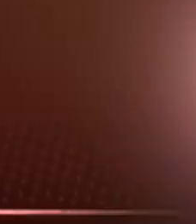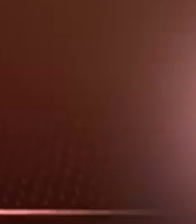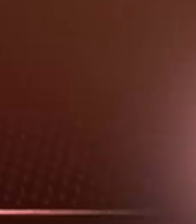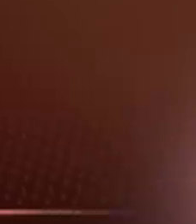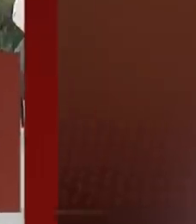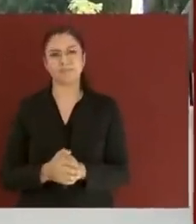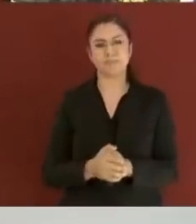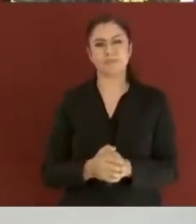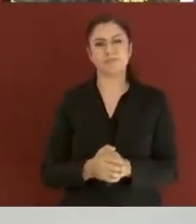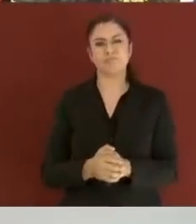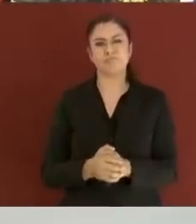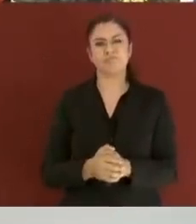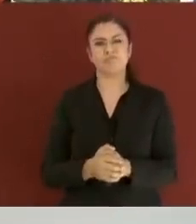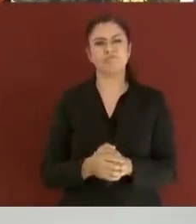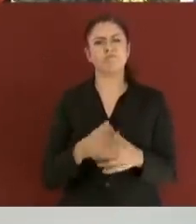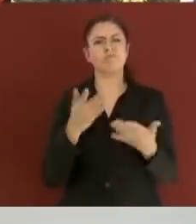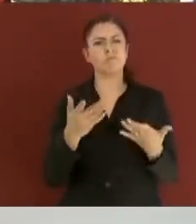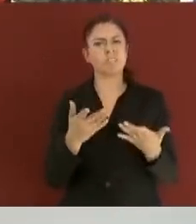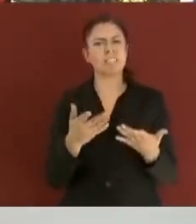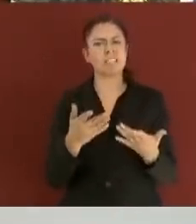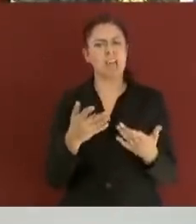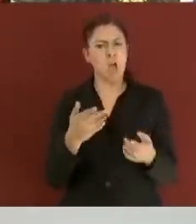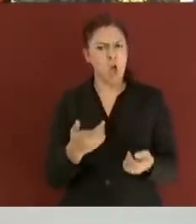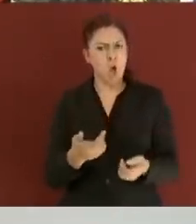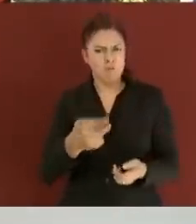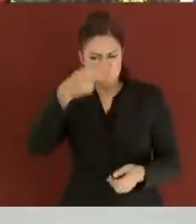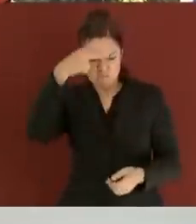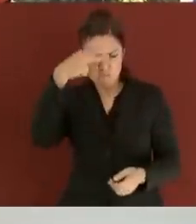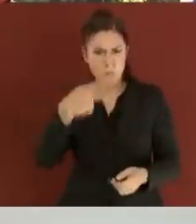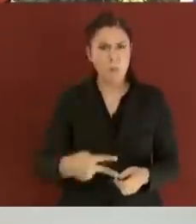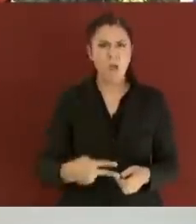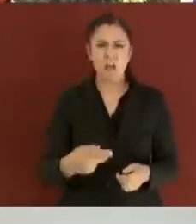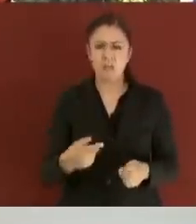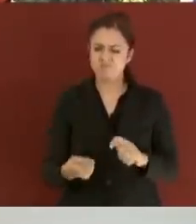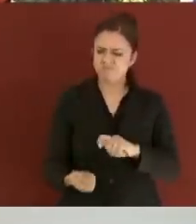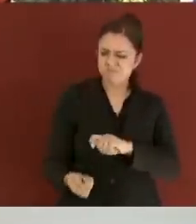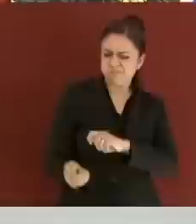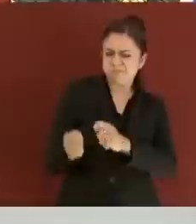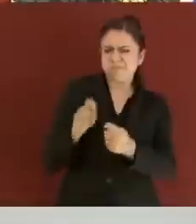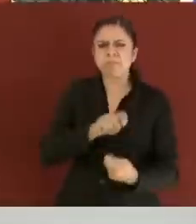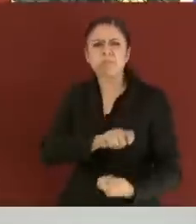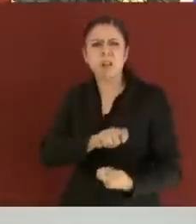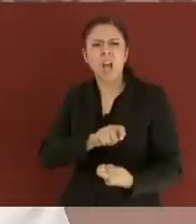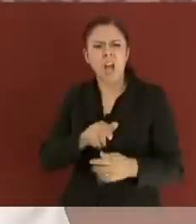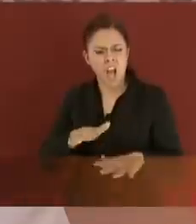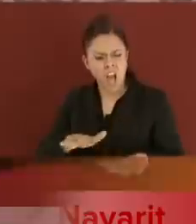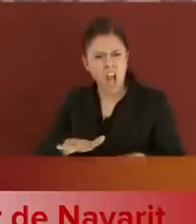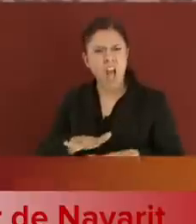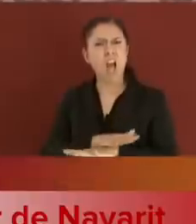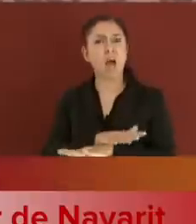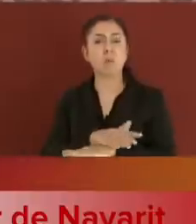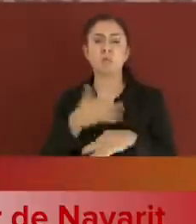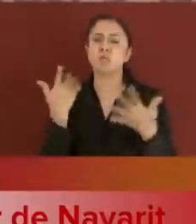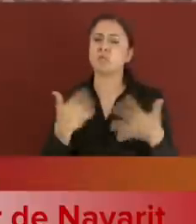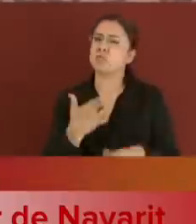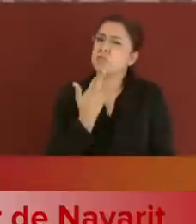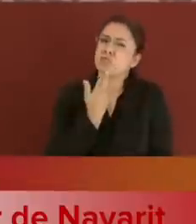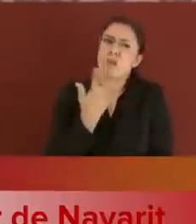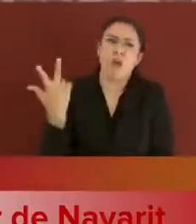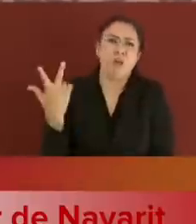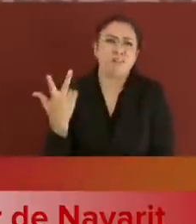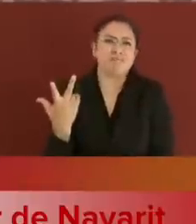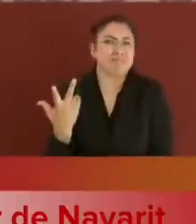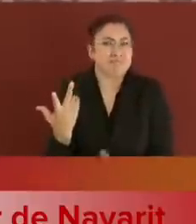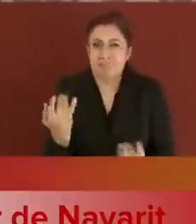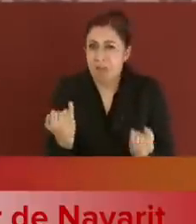La transformación profunda que vive México se materializa de forma inmejorable en momentos como este,